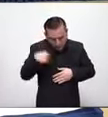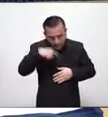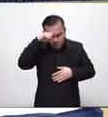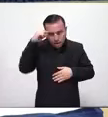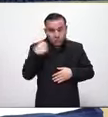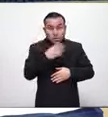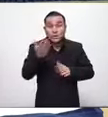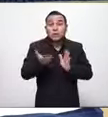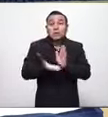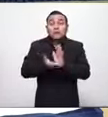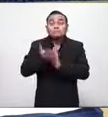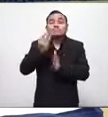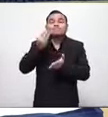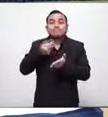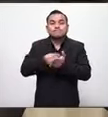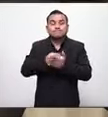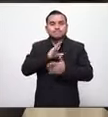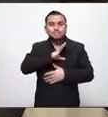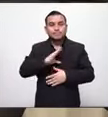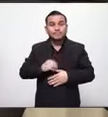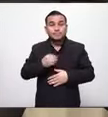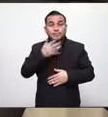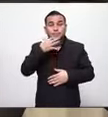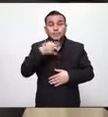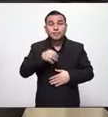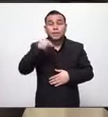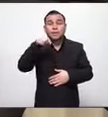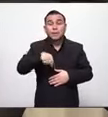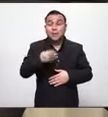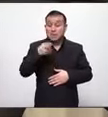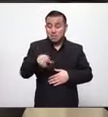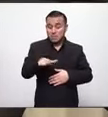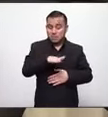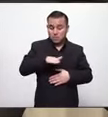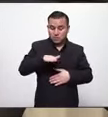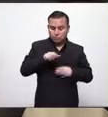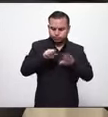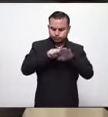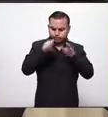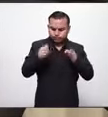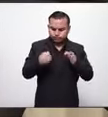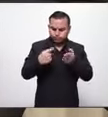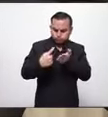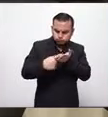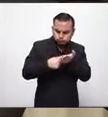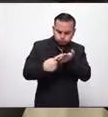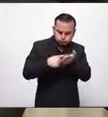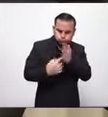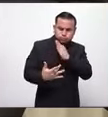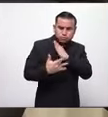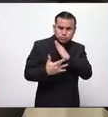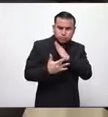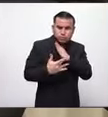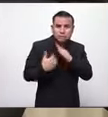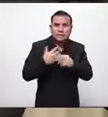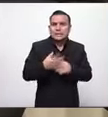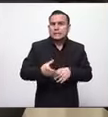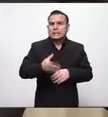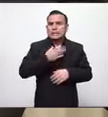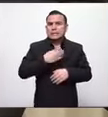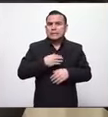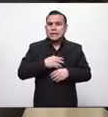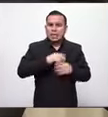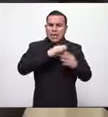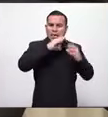de la economía así que en esta misma sala hemos estado teniendo jornadas intensas en